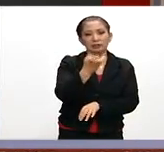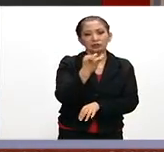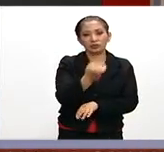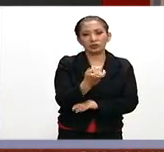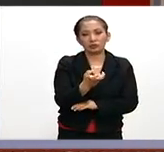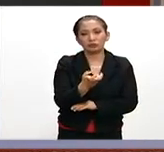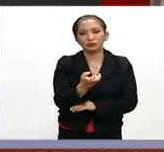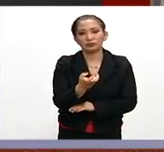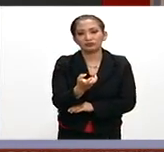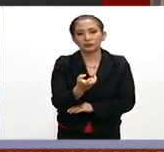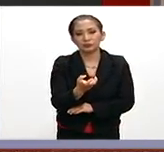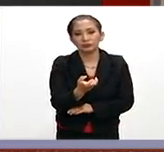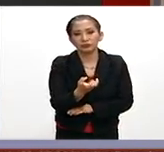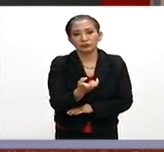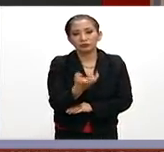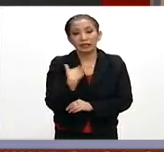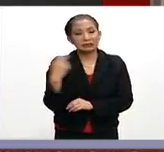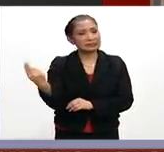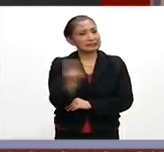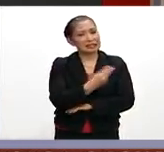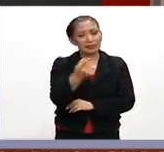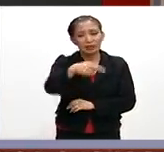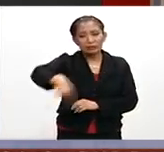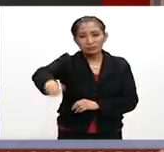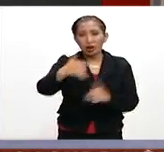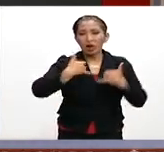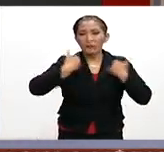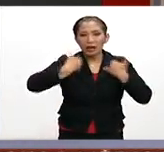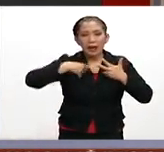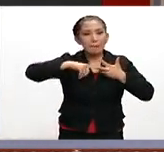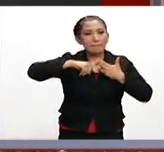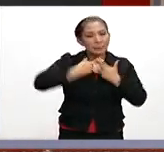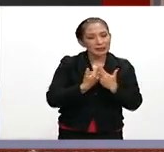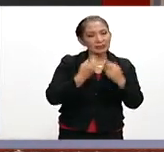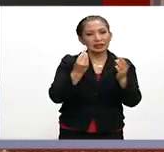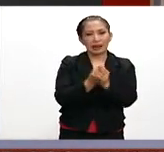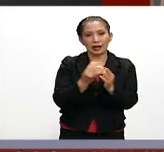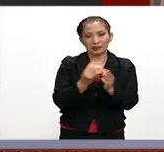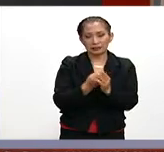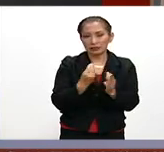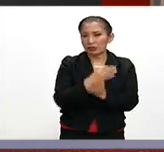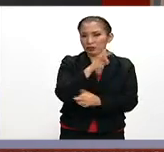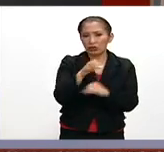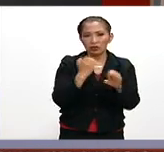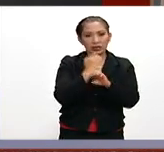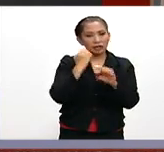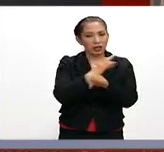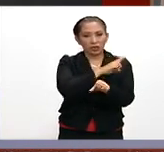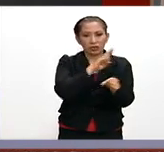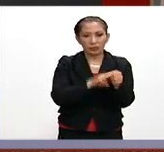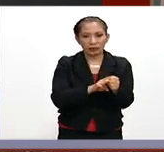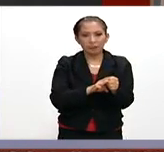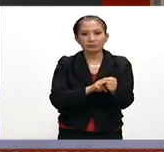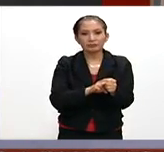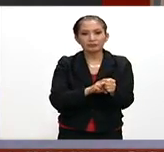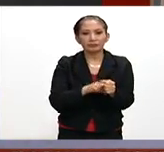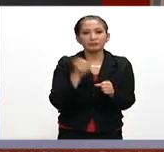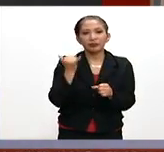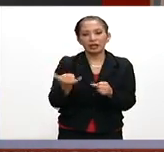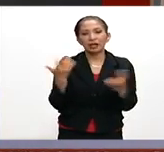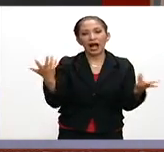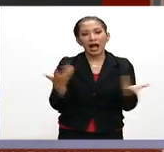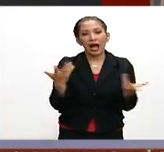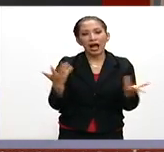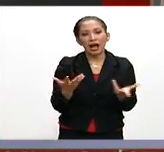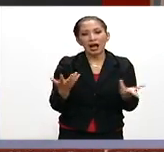prescindible que los jóvenes inicien las clases en todos los estados de manera normal y se